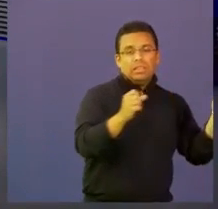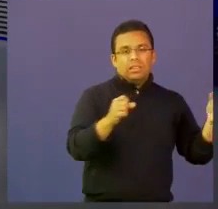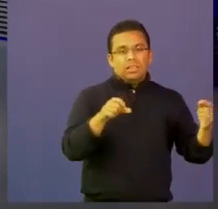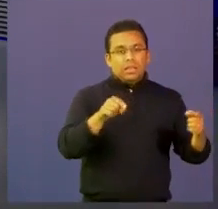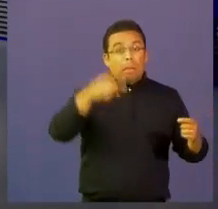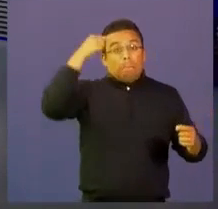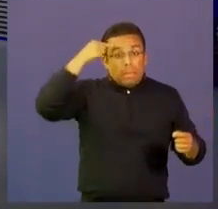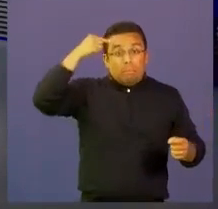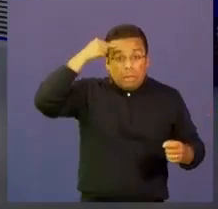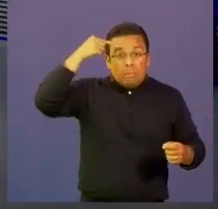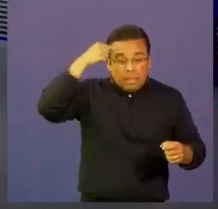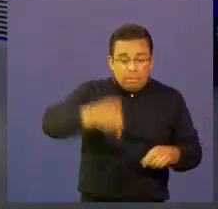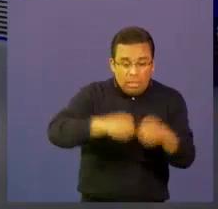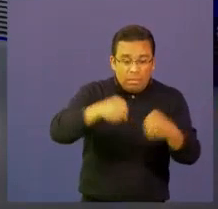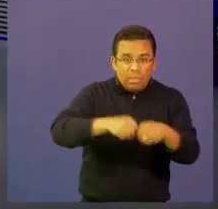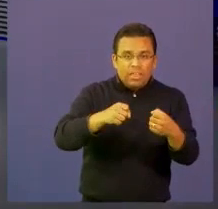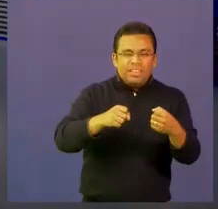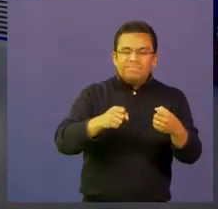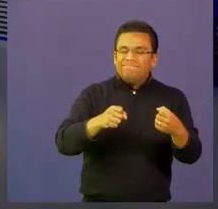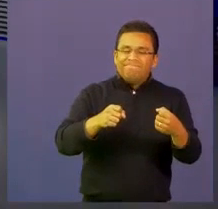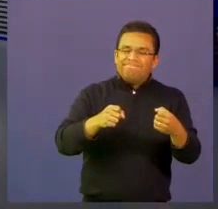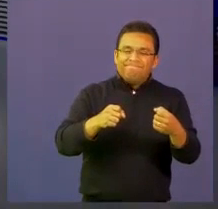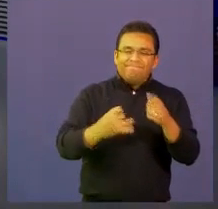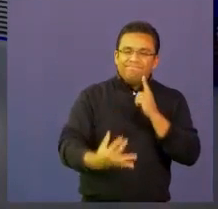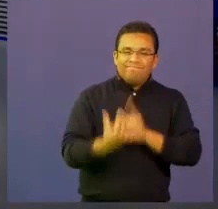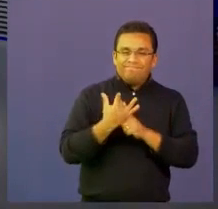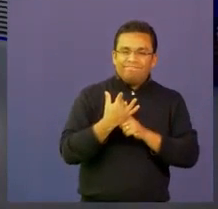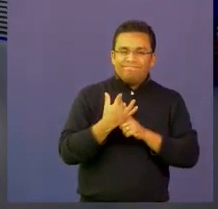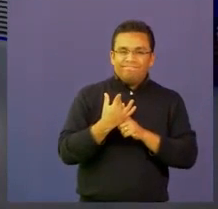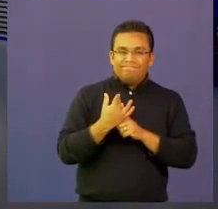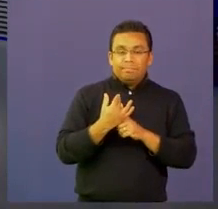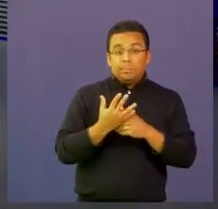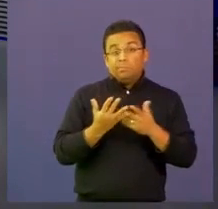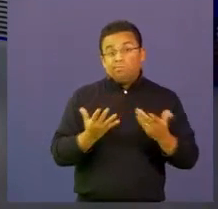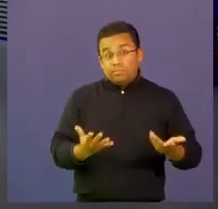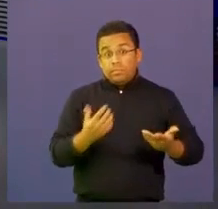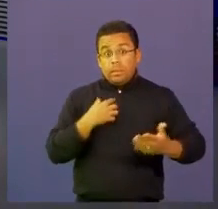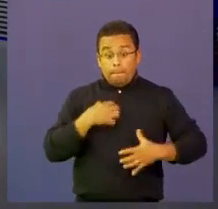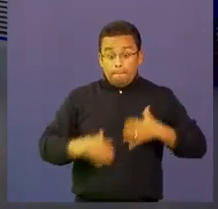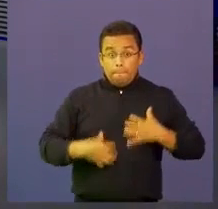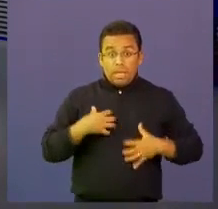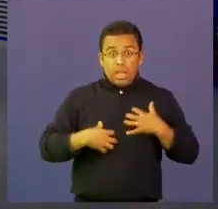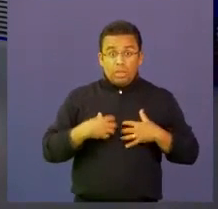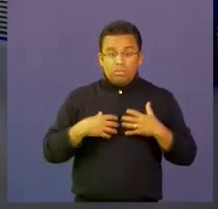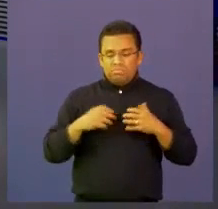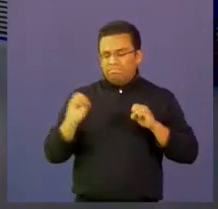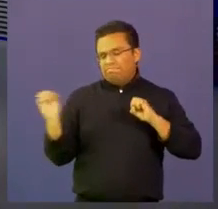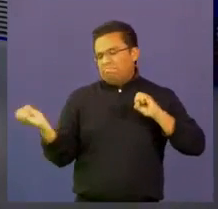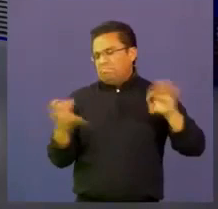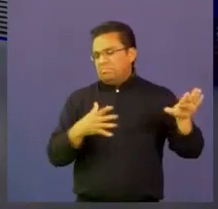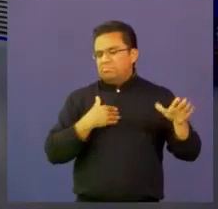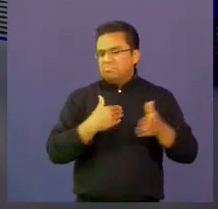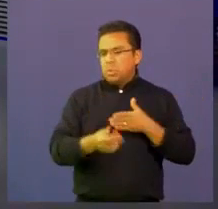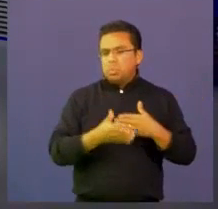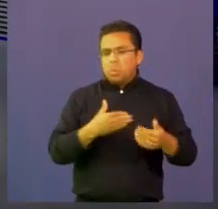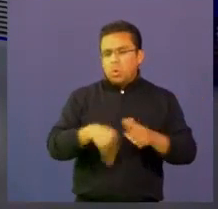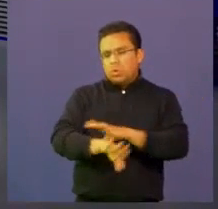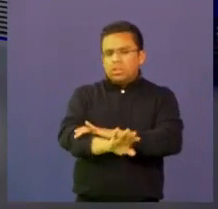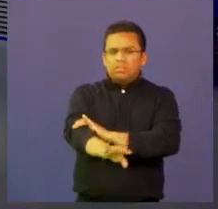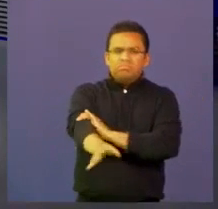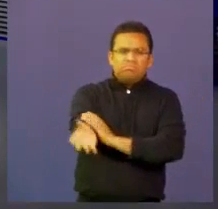daño. Pero, en general, cuando nosotros logramos traspasar la frontera del miedo en cualquier escenario de la vida, en este caso,